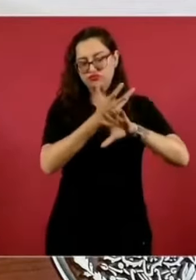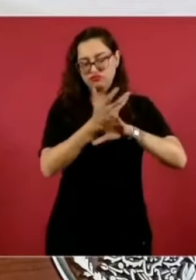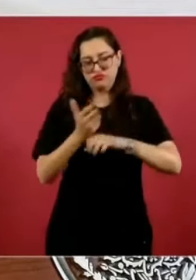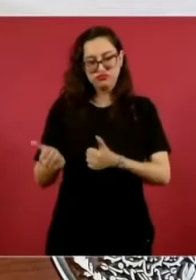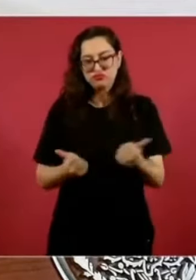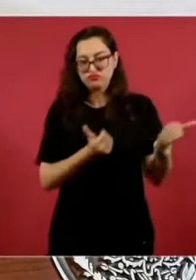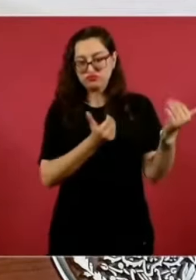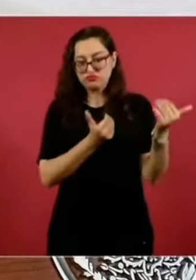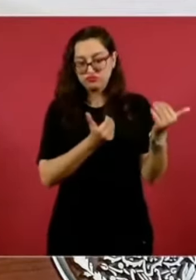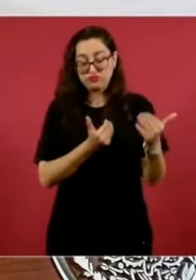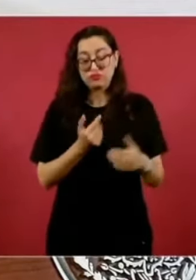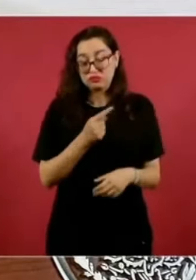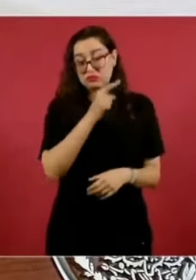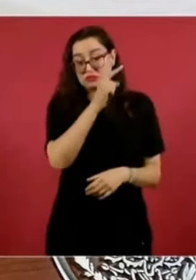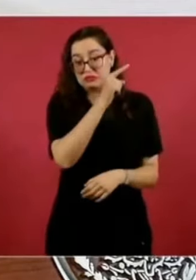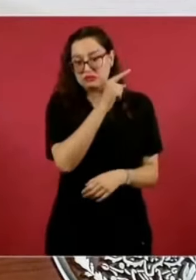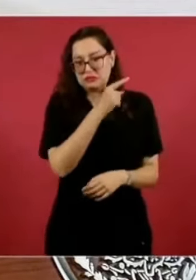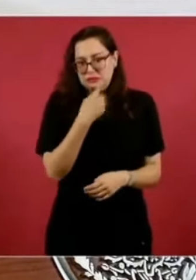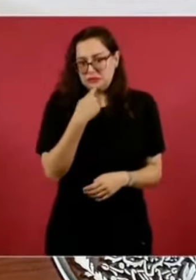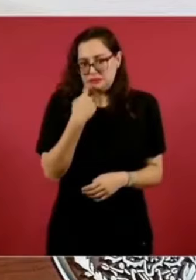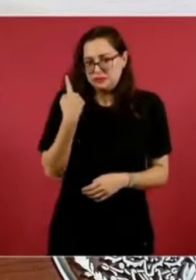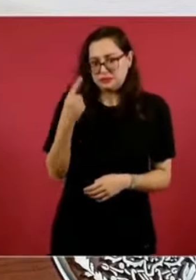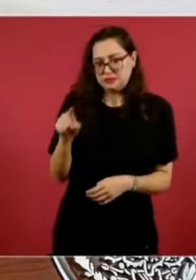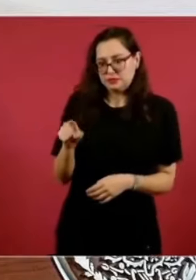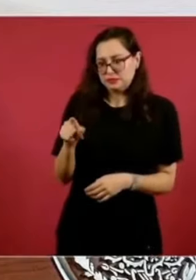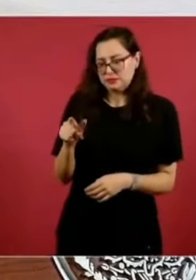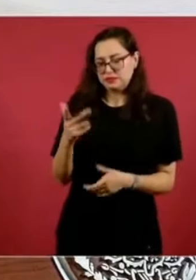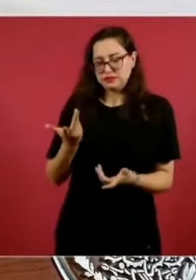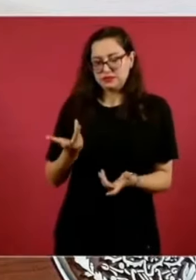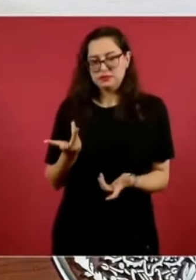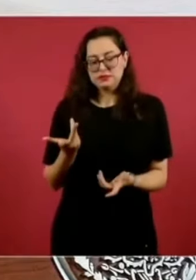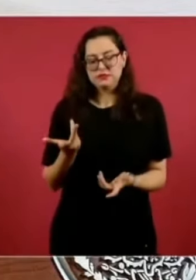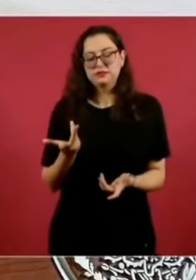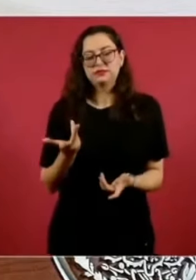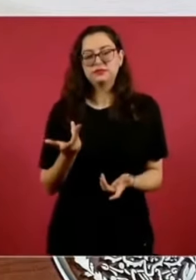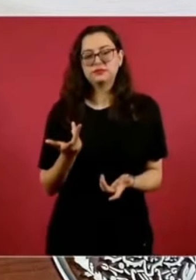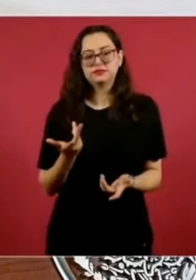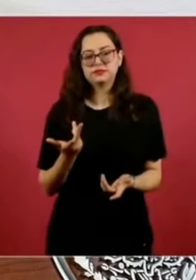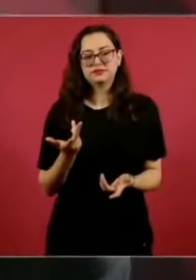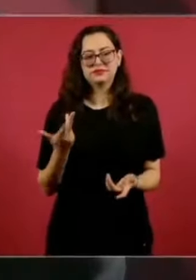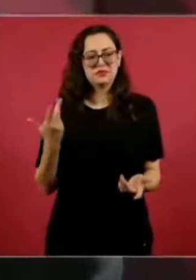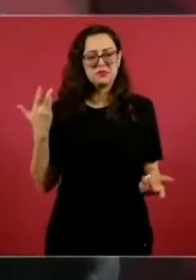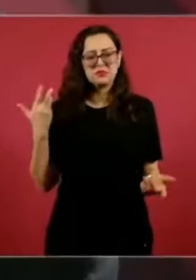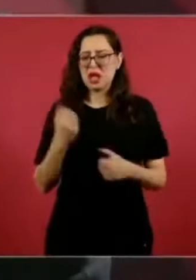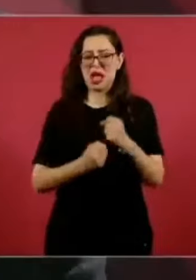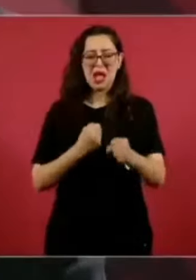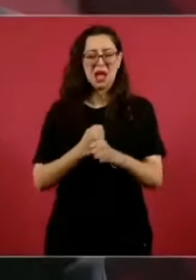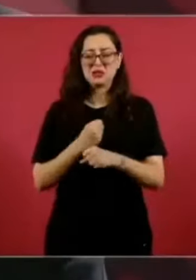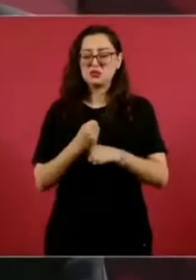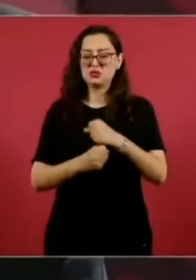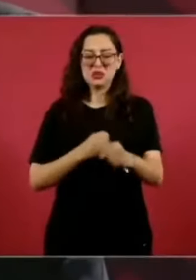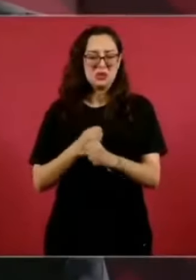Esa es la denuncia que se tiene desde hace muchos años